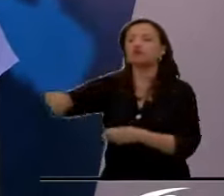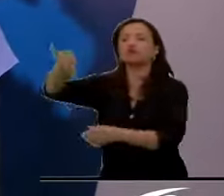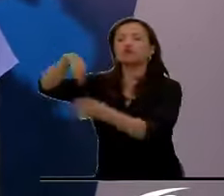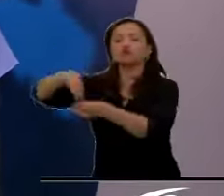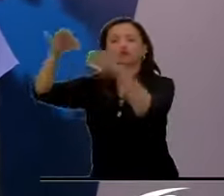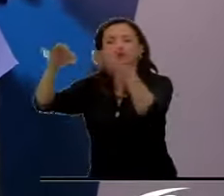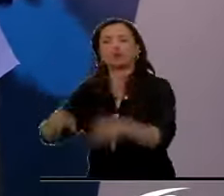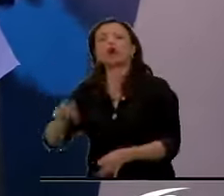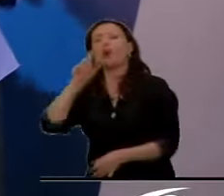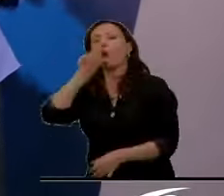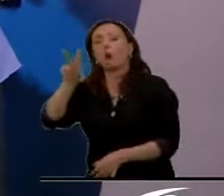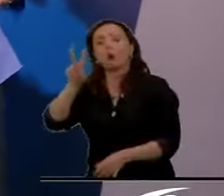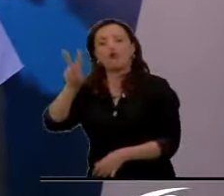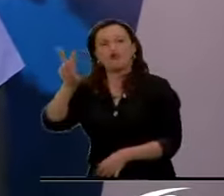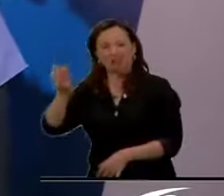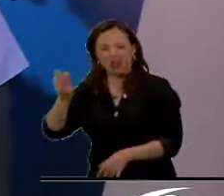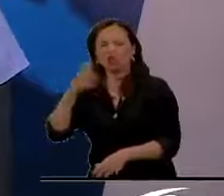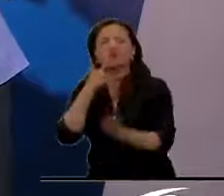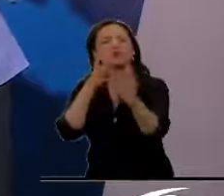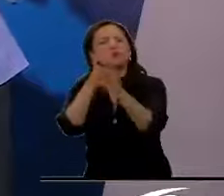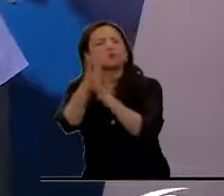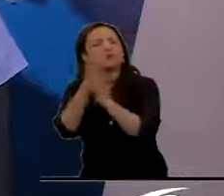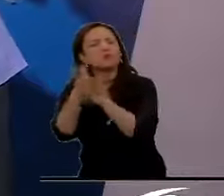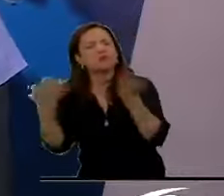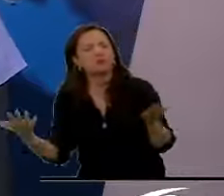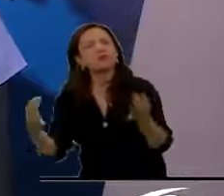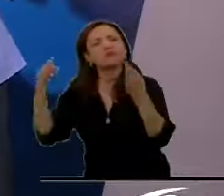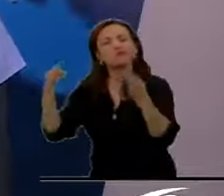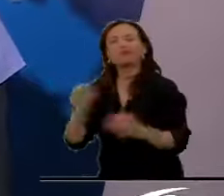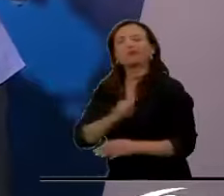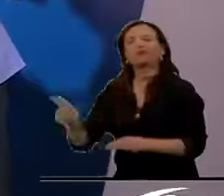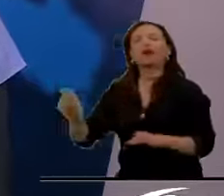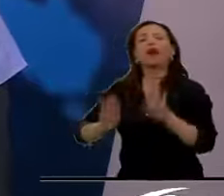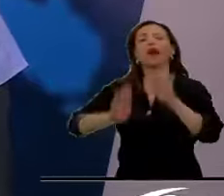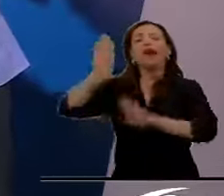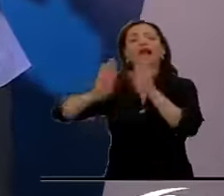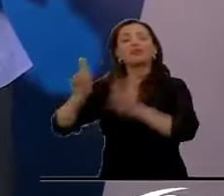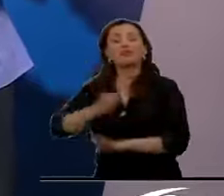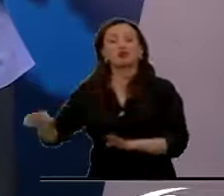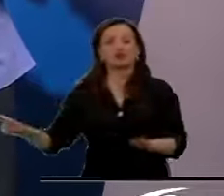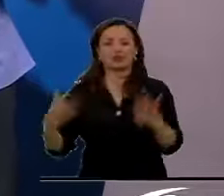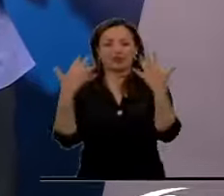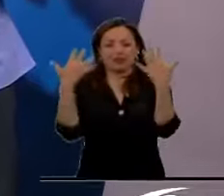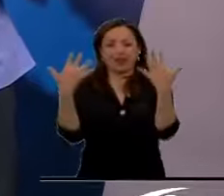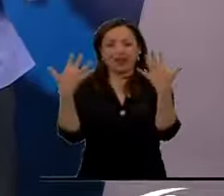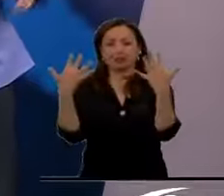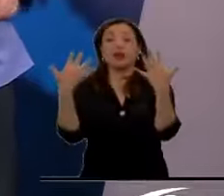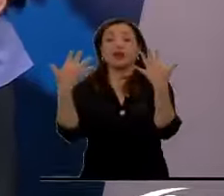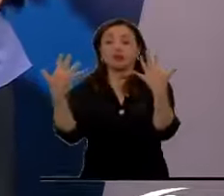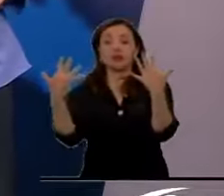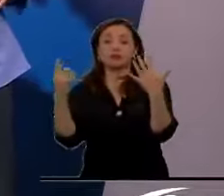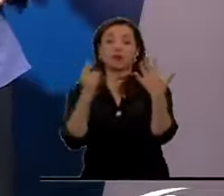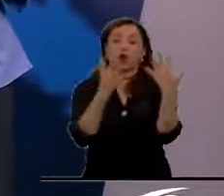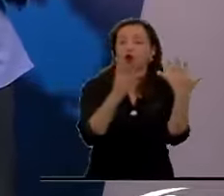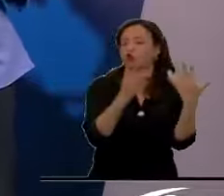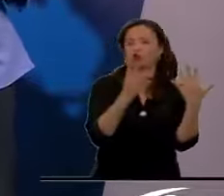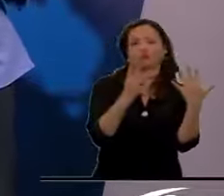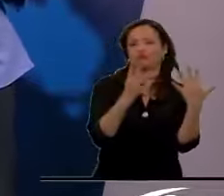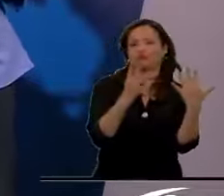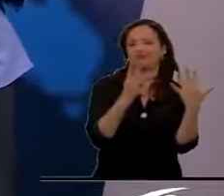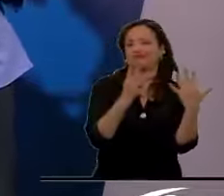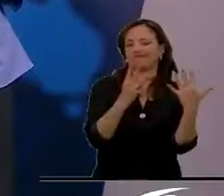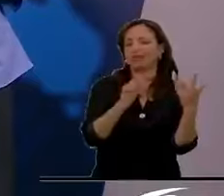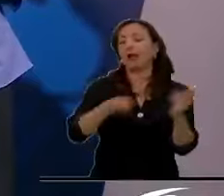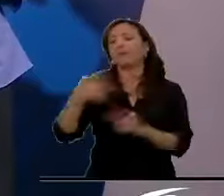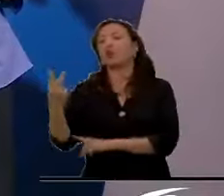el 28 de julio. Y les cuento, hay 10 candidatos inscritos, de estos 10, 8 no tienen oportunidad, pero hay 2 que